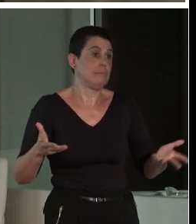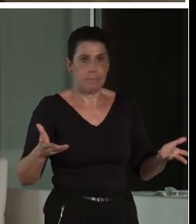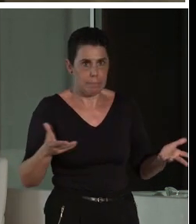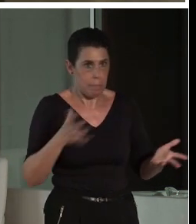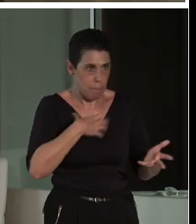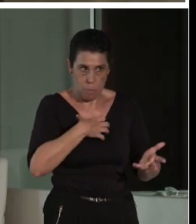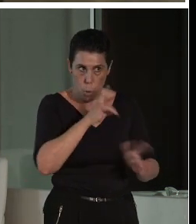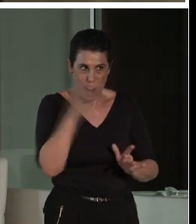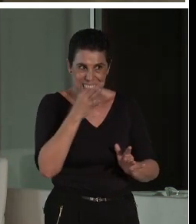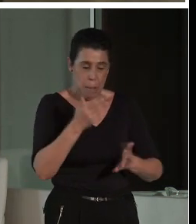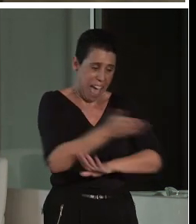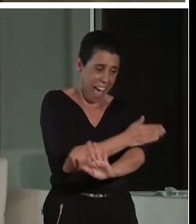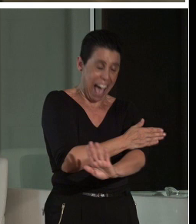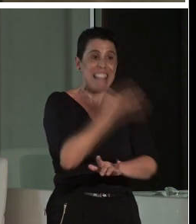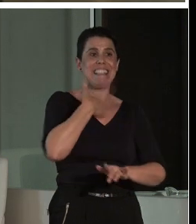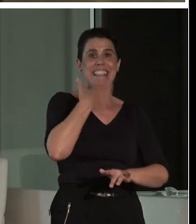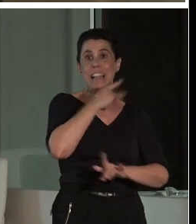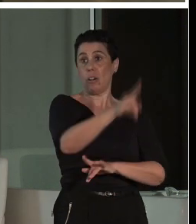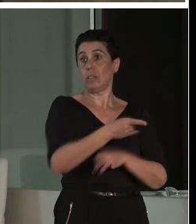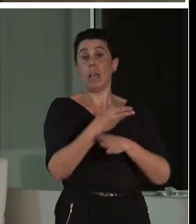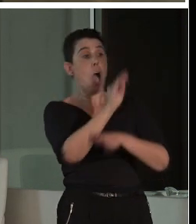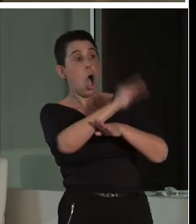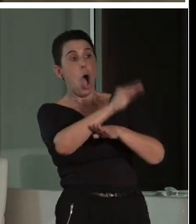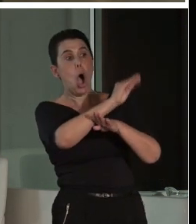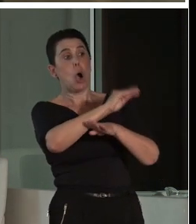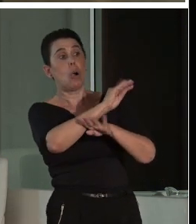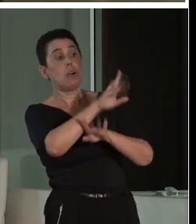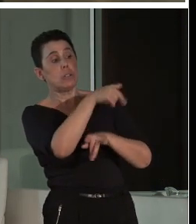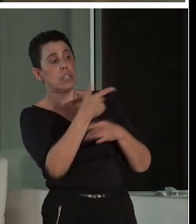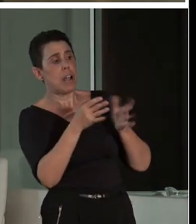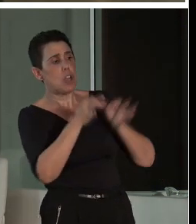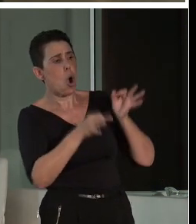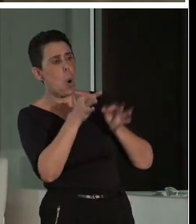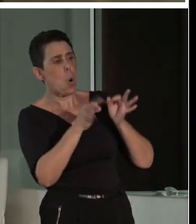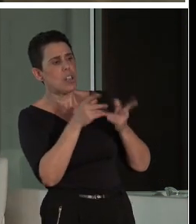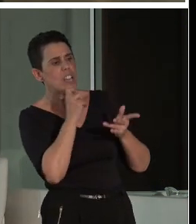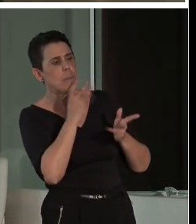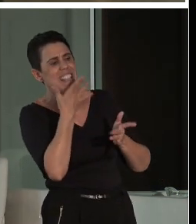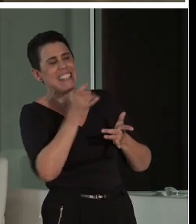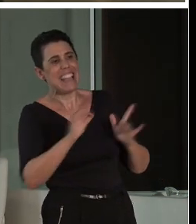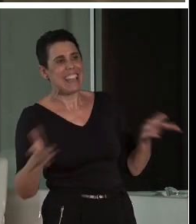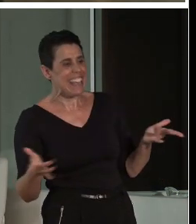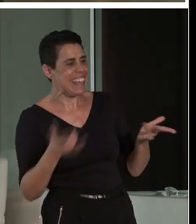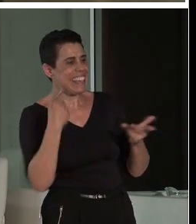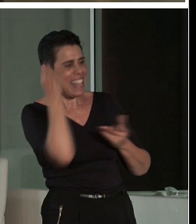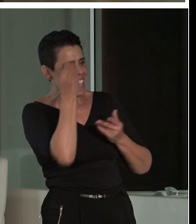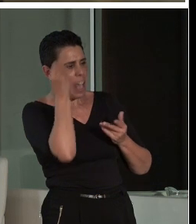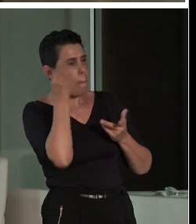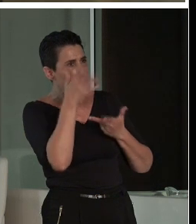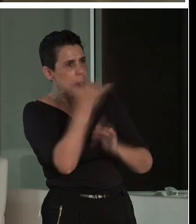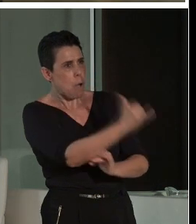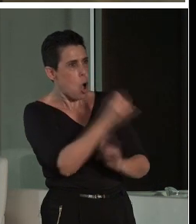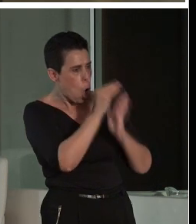Conservación, pues lo mismo, es un bien… ¿Cómo está jurídicamente? Está encobado, está declarado, tiene memorias, hay